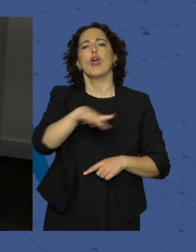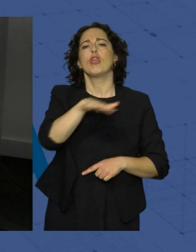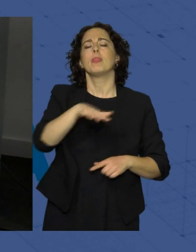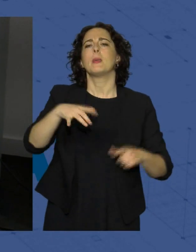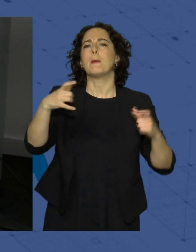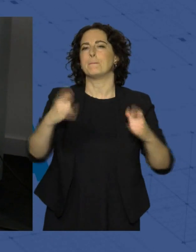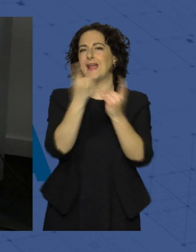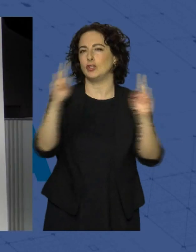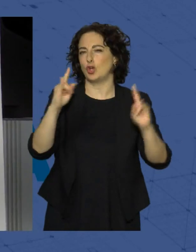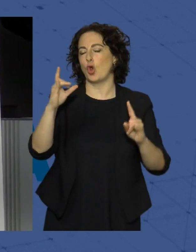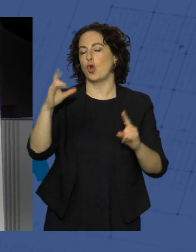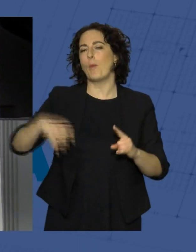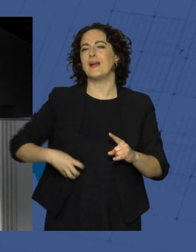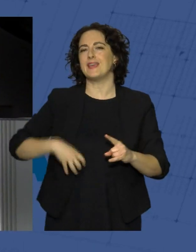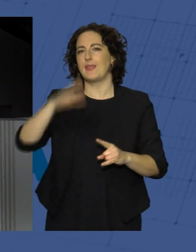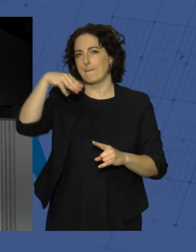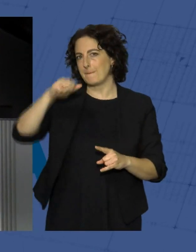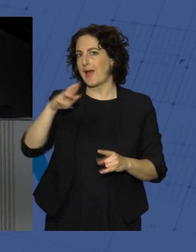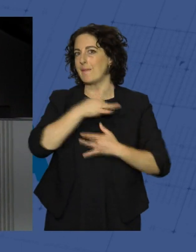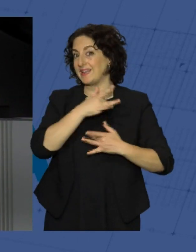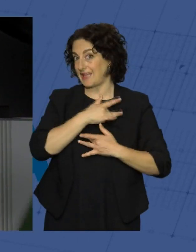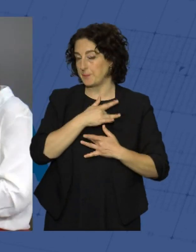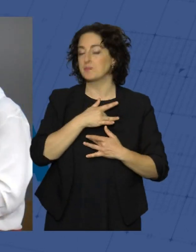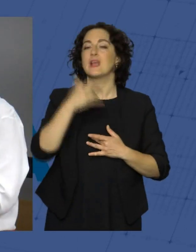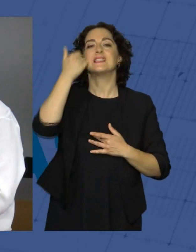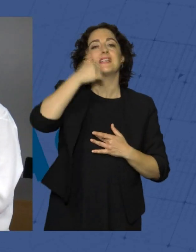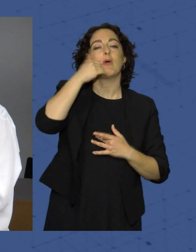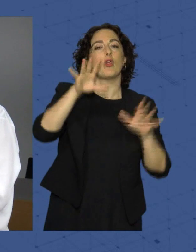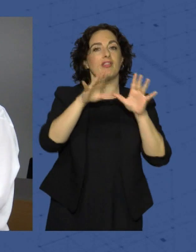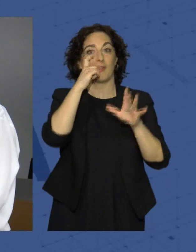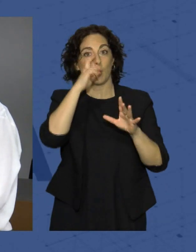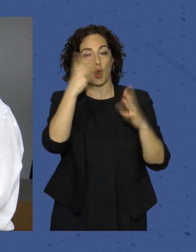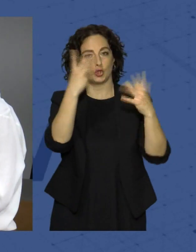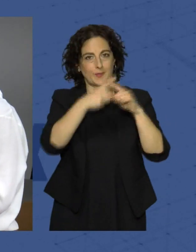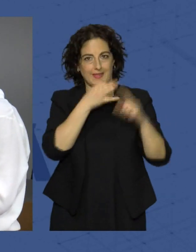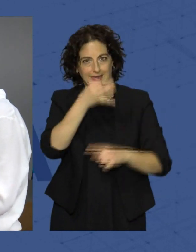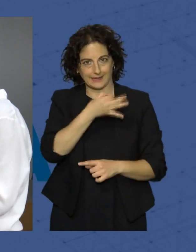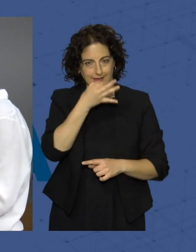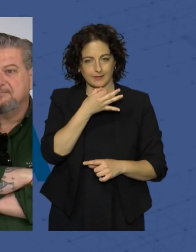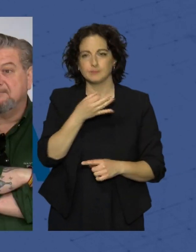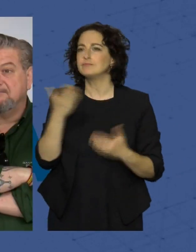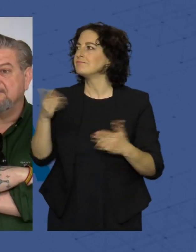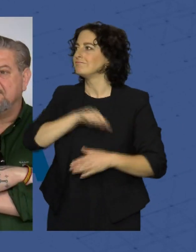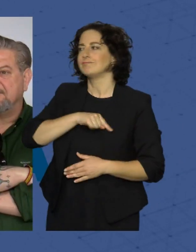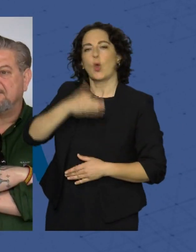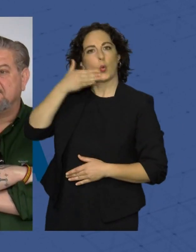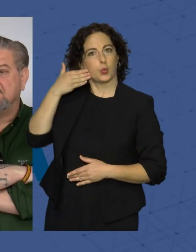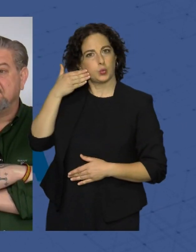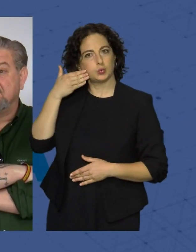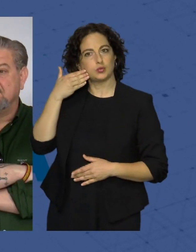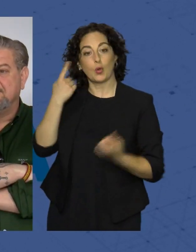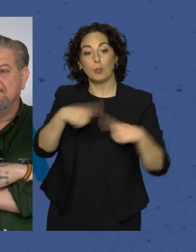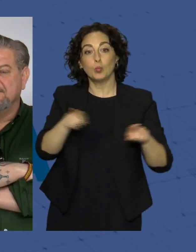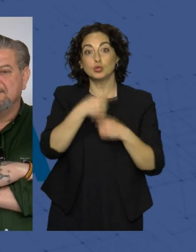Compañía de María. El festival será el sábado, día 10 de junio, a las ocho y media de la tarde. Es un orgullo, es un orgullo que los músicos